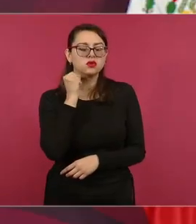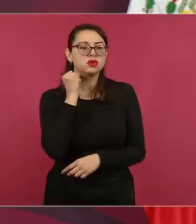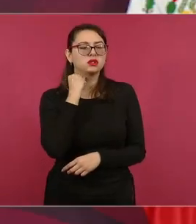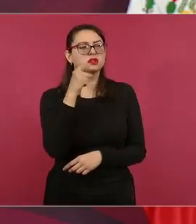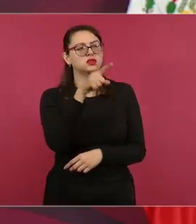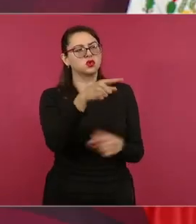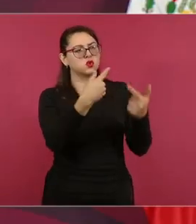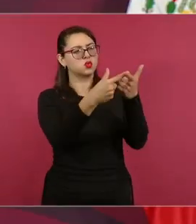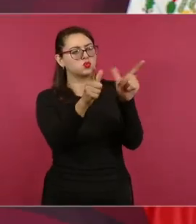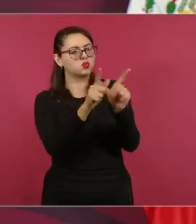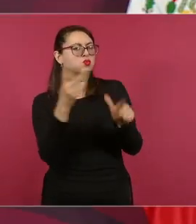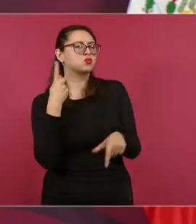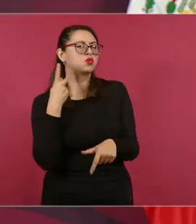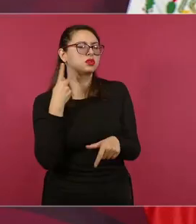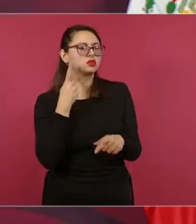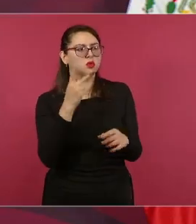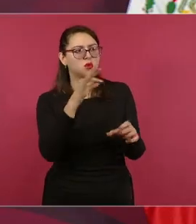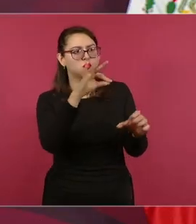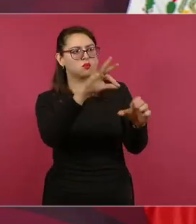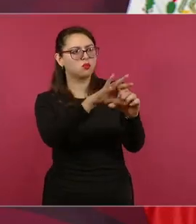Que votaron en contra